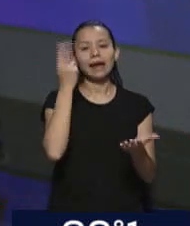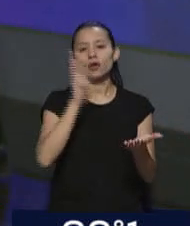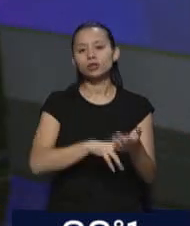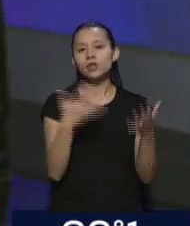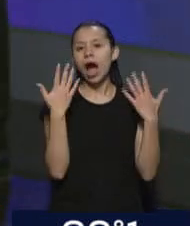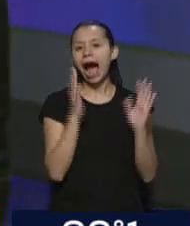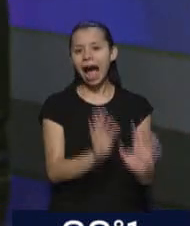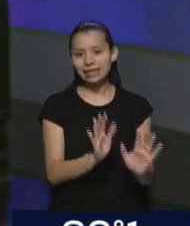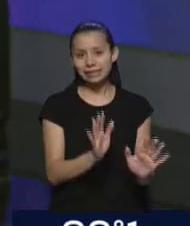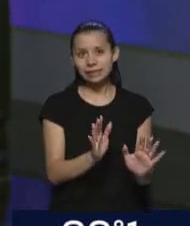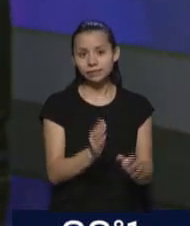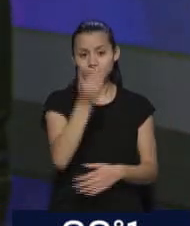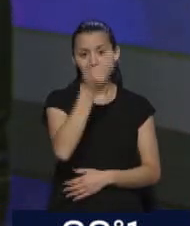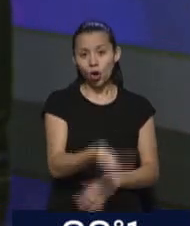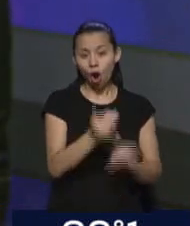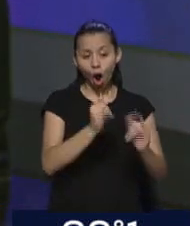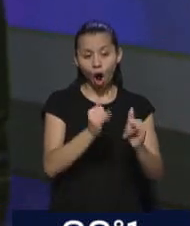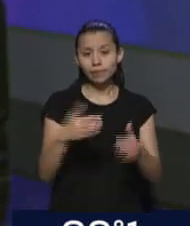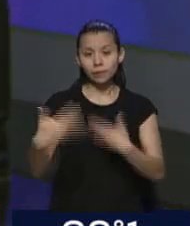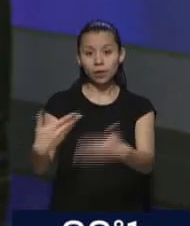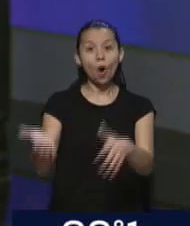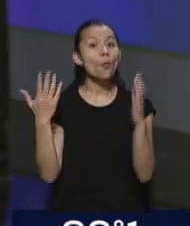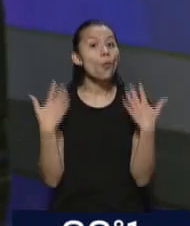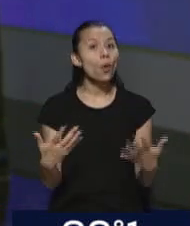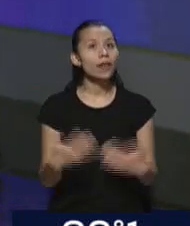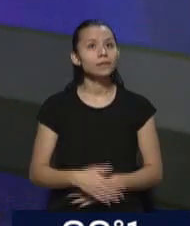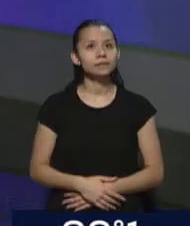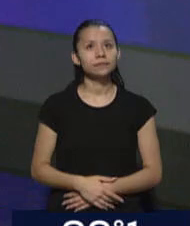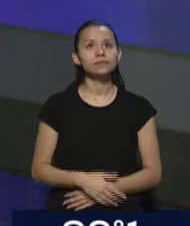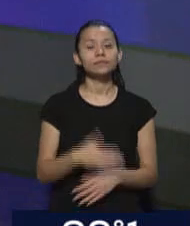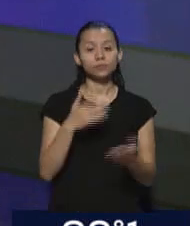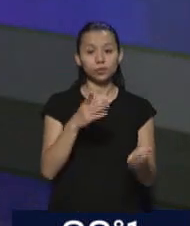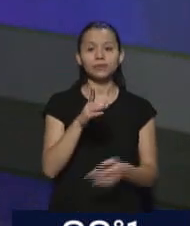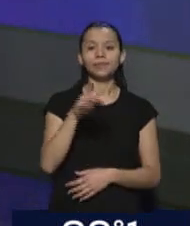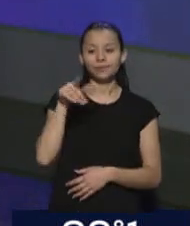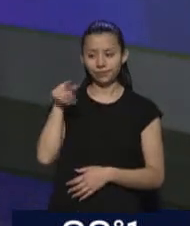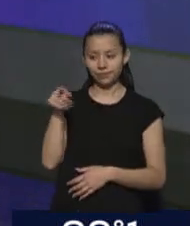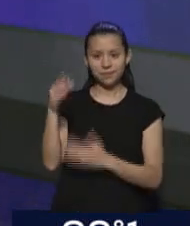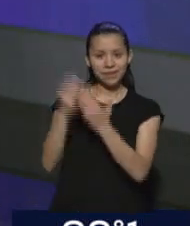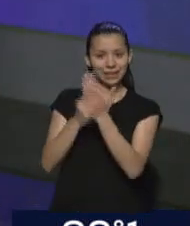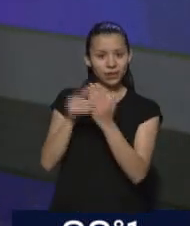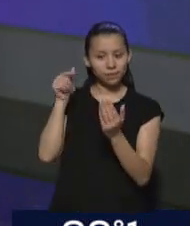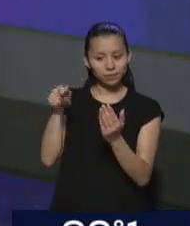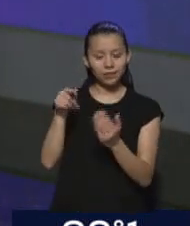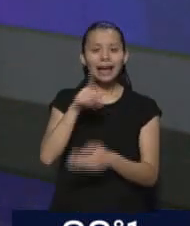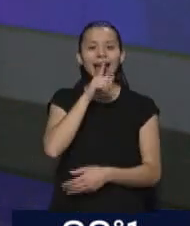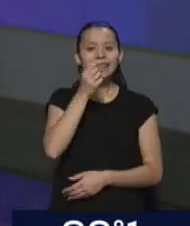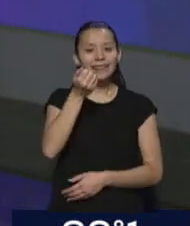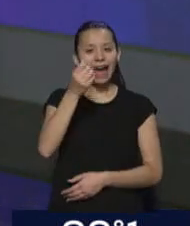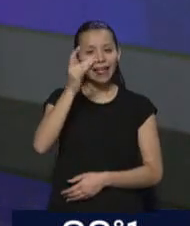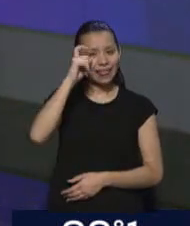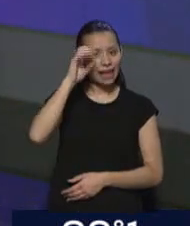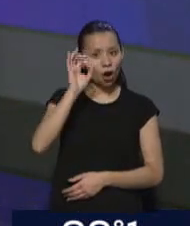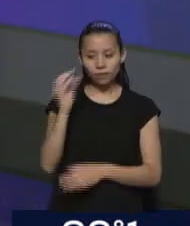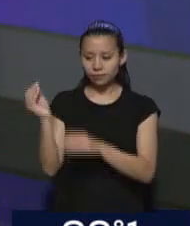Bueno, es joven, tiene mucho tiempo por delante. ya hablamos de aquello. El nombre de Tadeo está acá. Sí, ahí está, y escuchábamos a Cornejo explicar